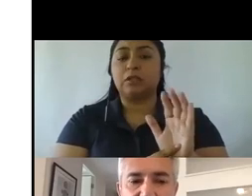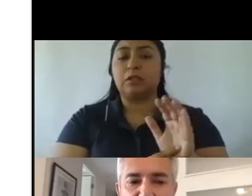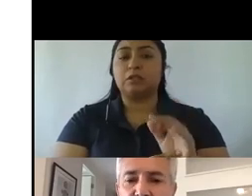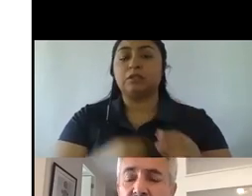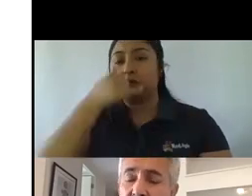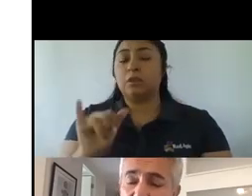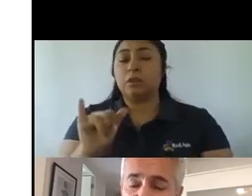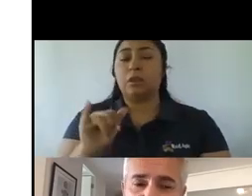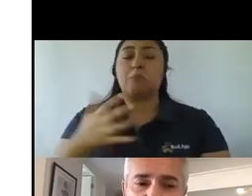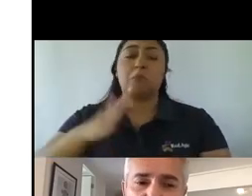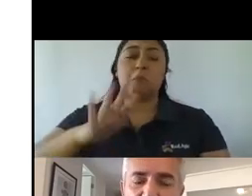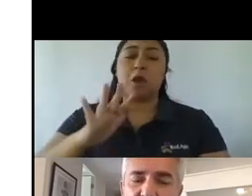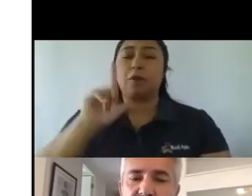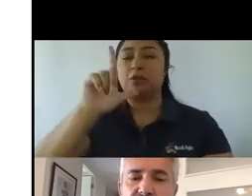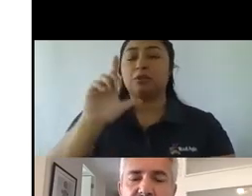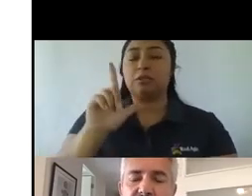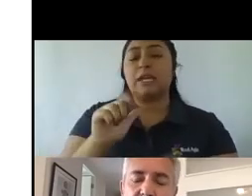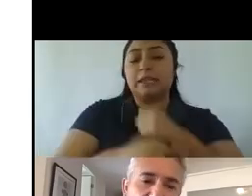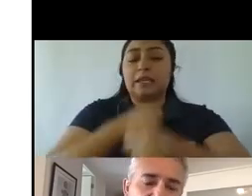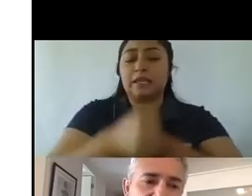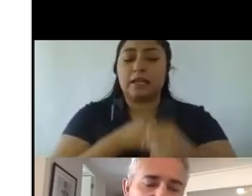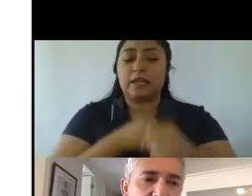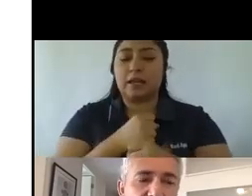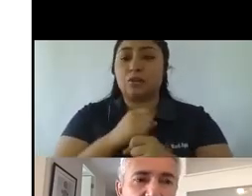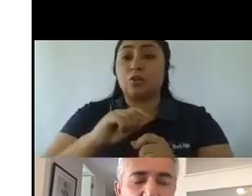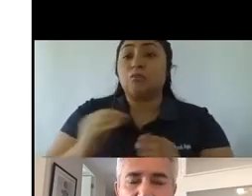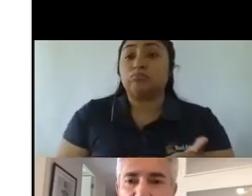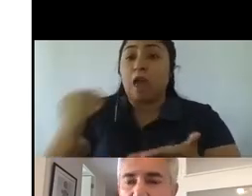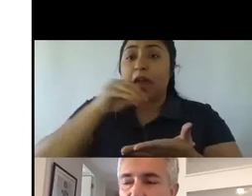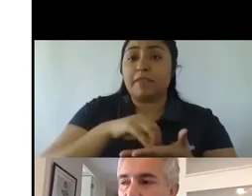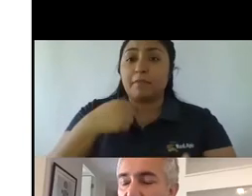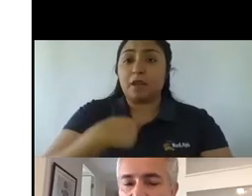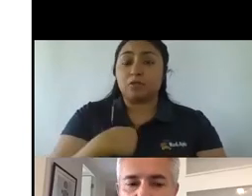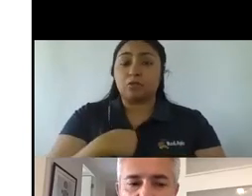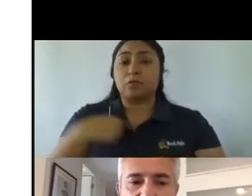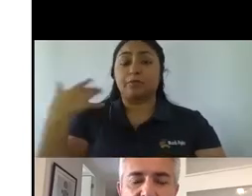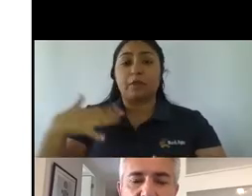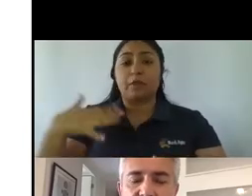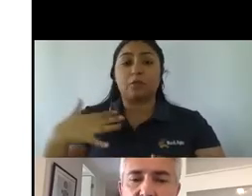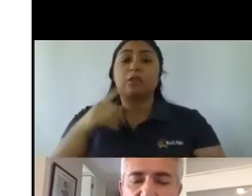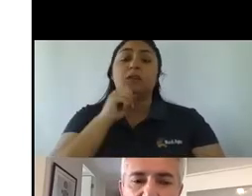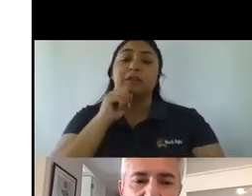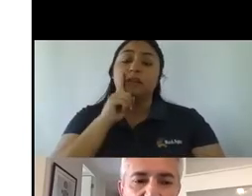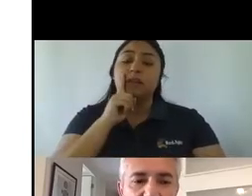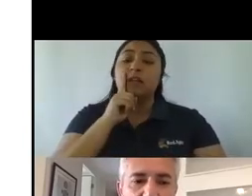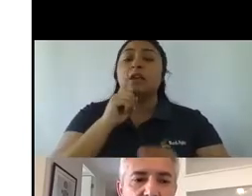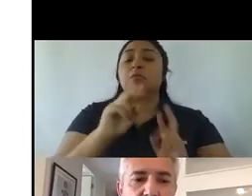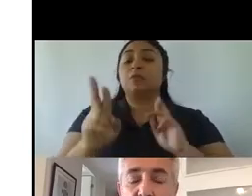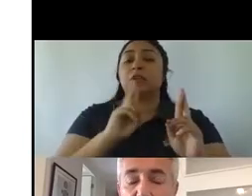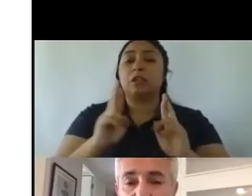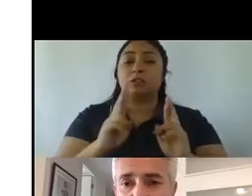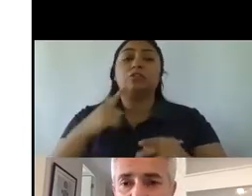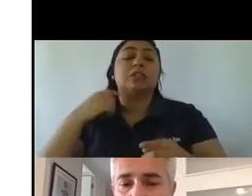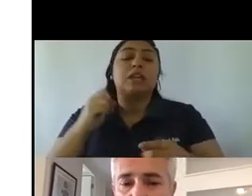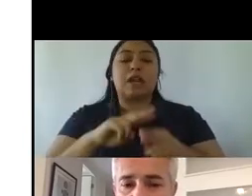7 años. Adicionalmente también soy, y esto es importante porque tiene que ver con nuestro quehacer, soy director en el Consejo de